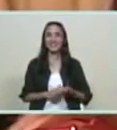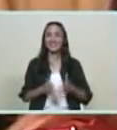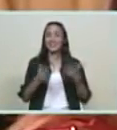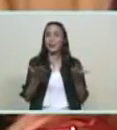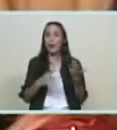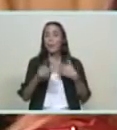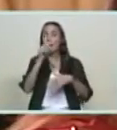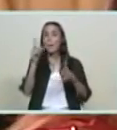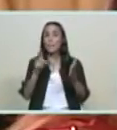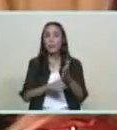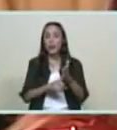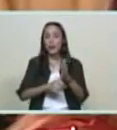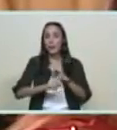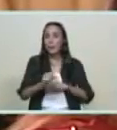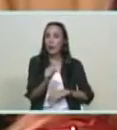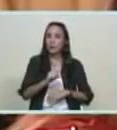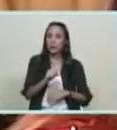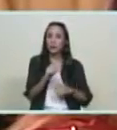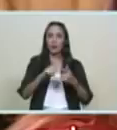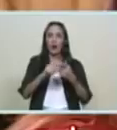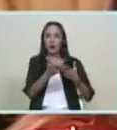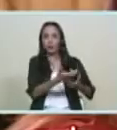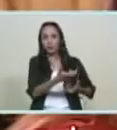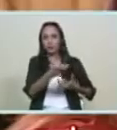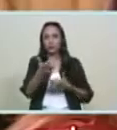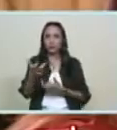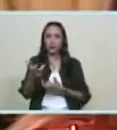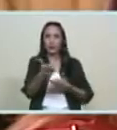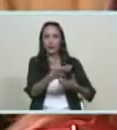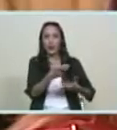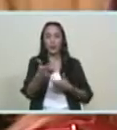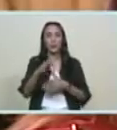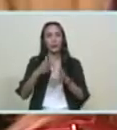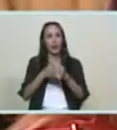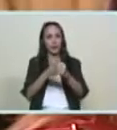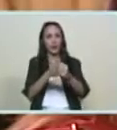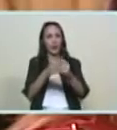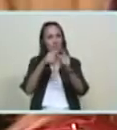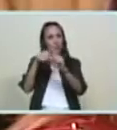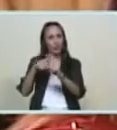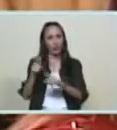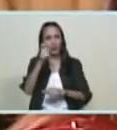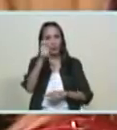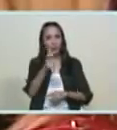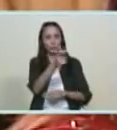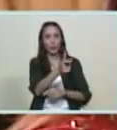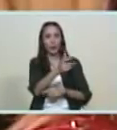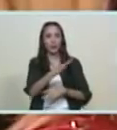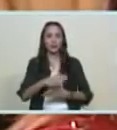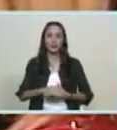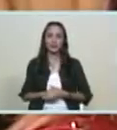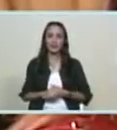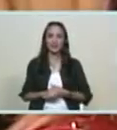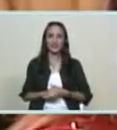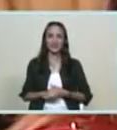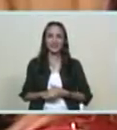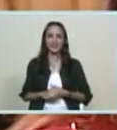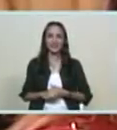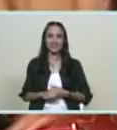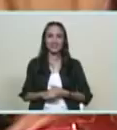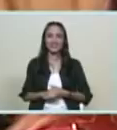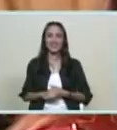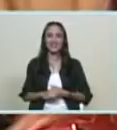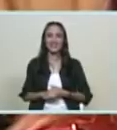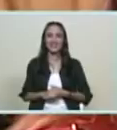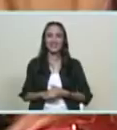funcionarios entre bomberos forestales guardaparques y guías ambientales que están prestos a recibir